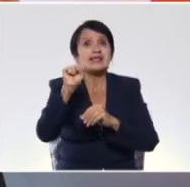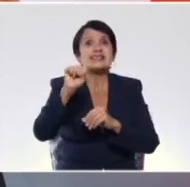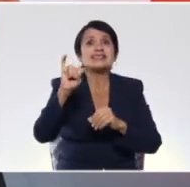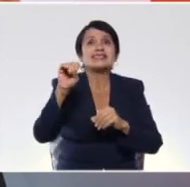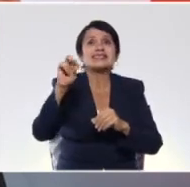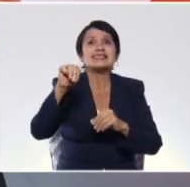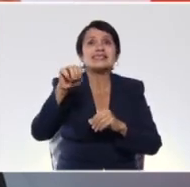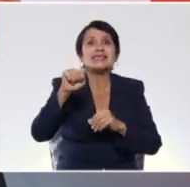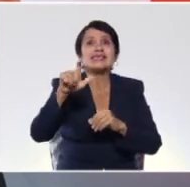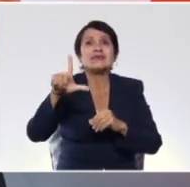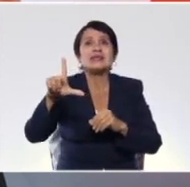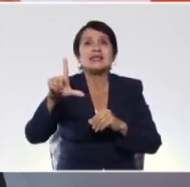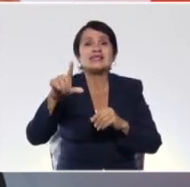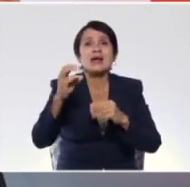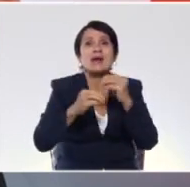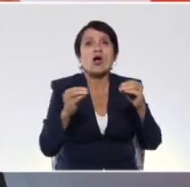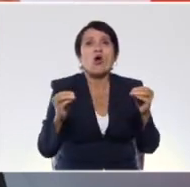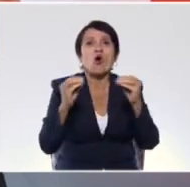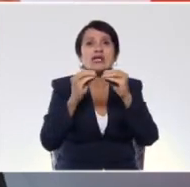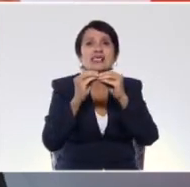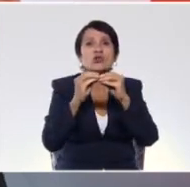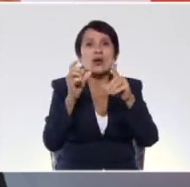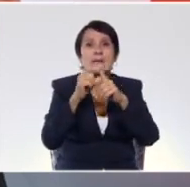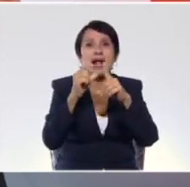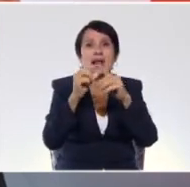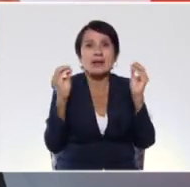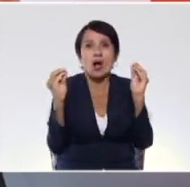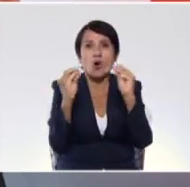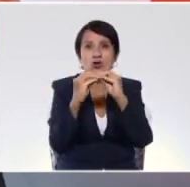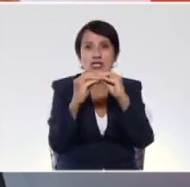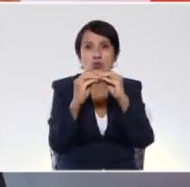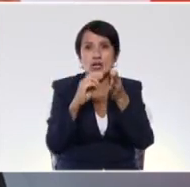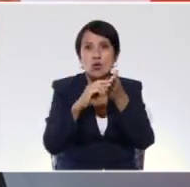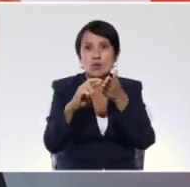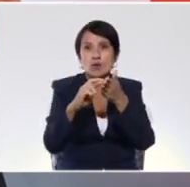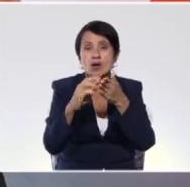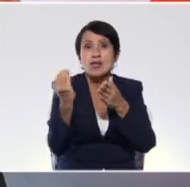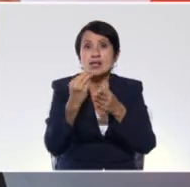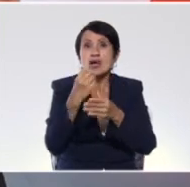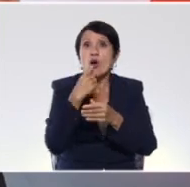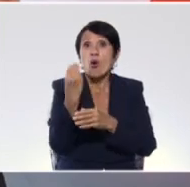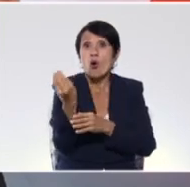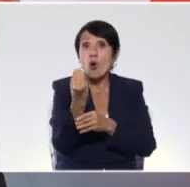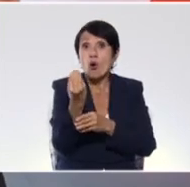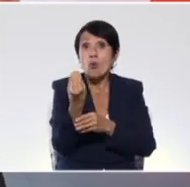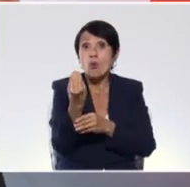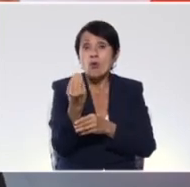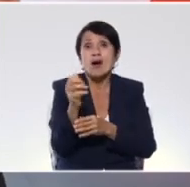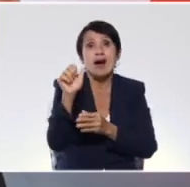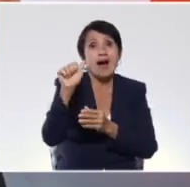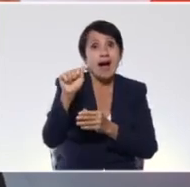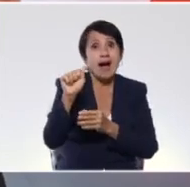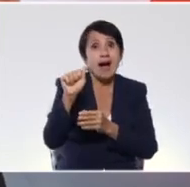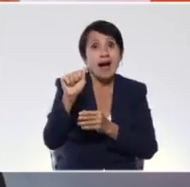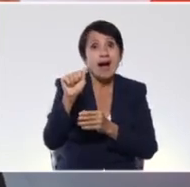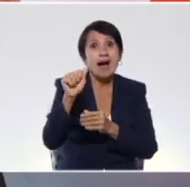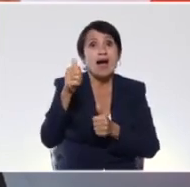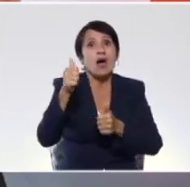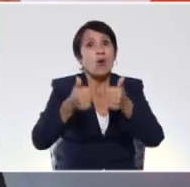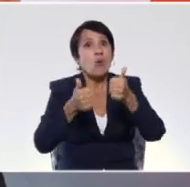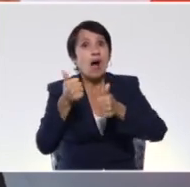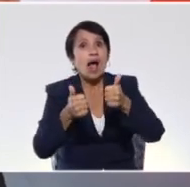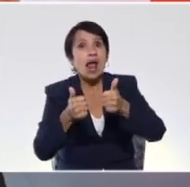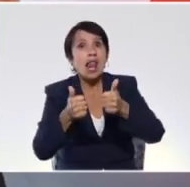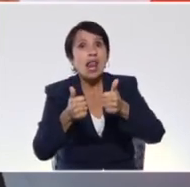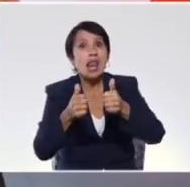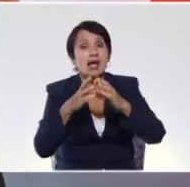los llamados conectores. Entre esos conectores tenemos esa que acabo de decir, cómo, igual a, cuál, semejante a.